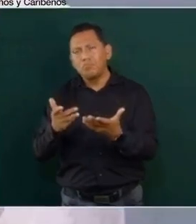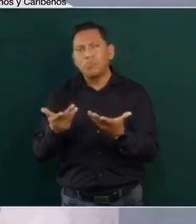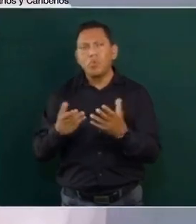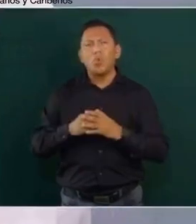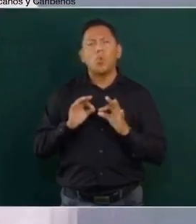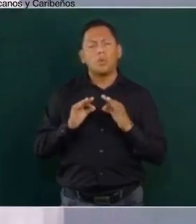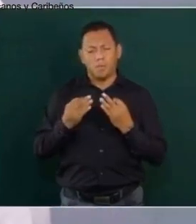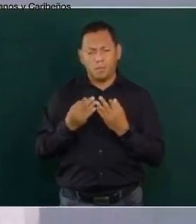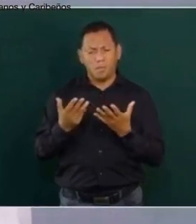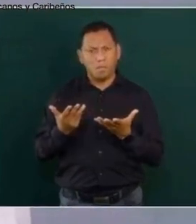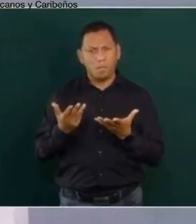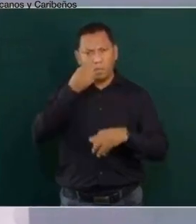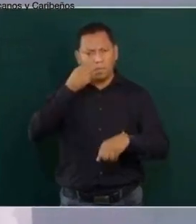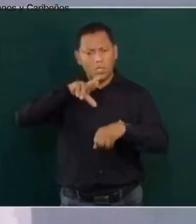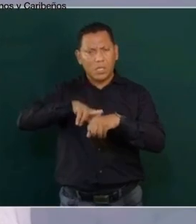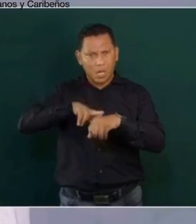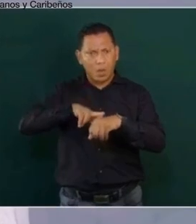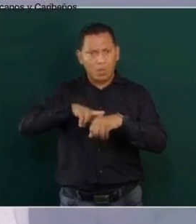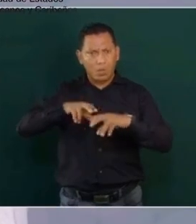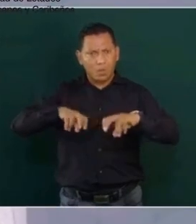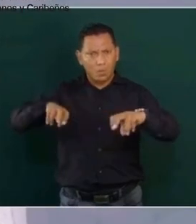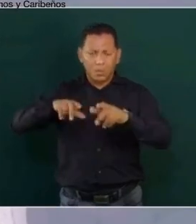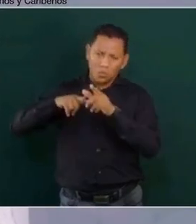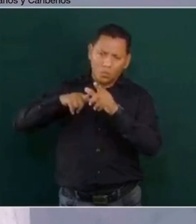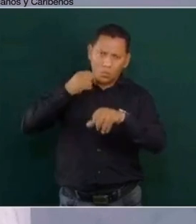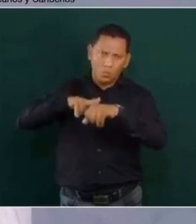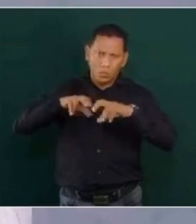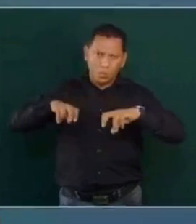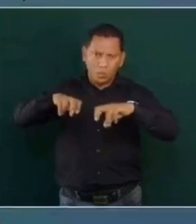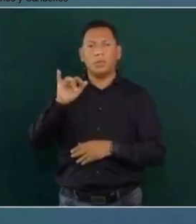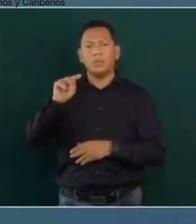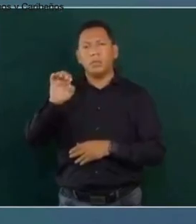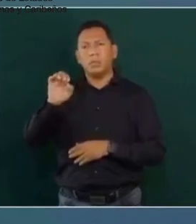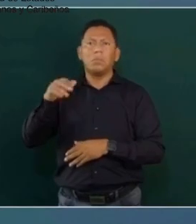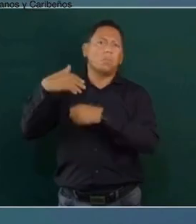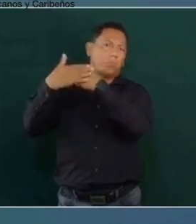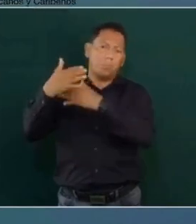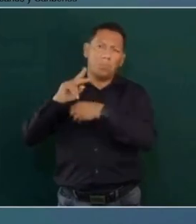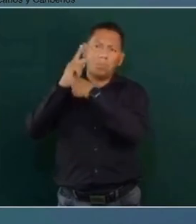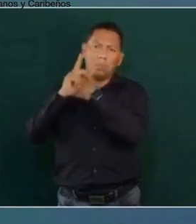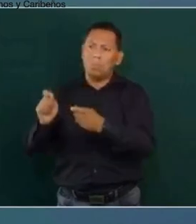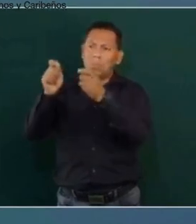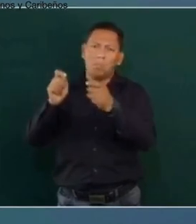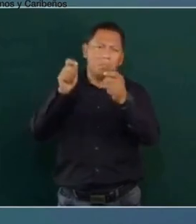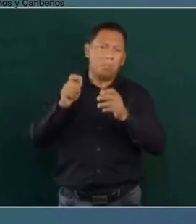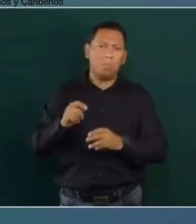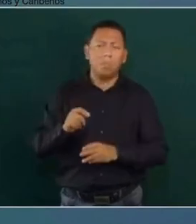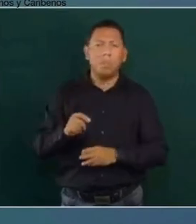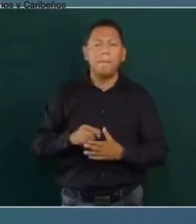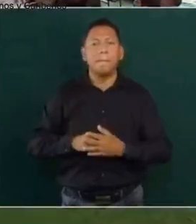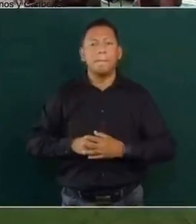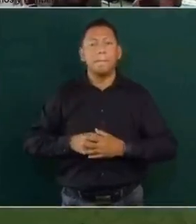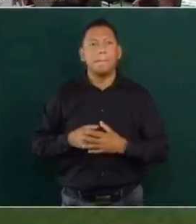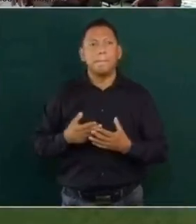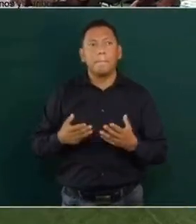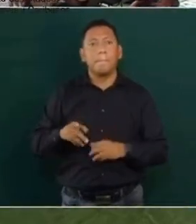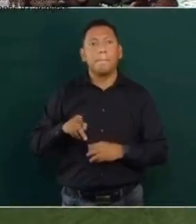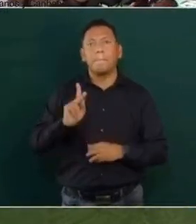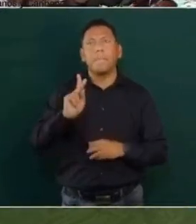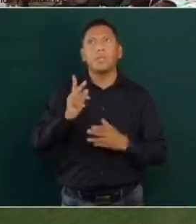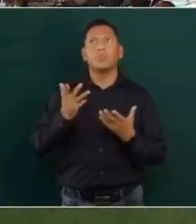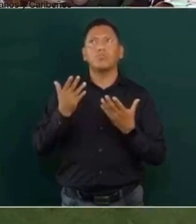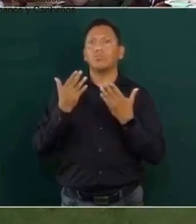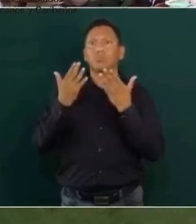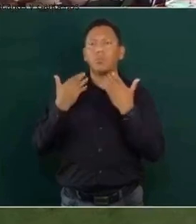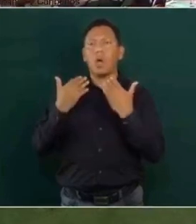especie de secretariado permanente de la CELAC. Sin embargo, no existe un